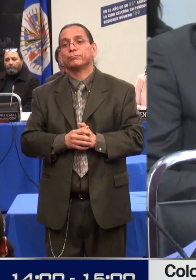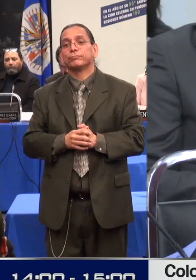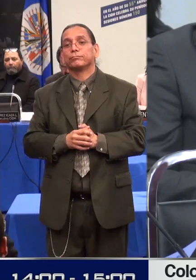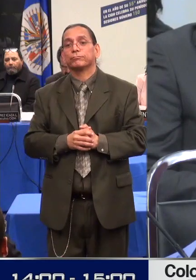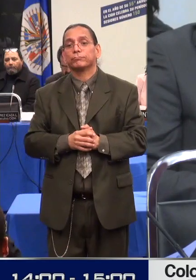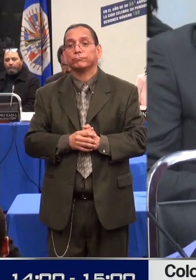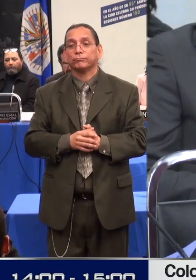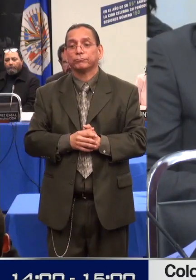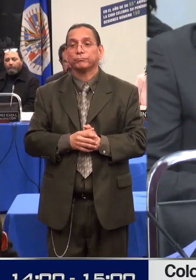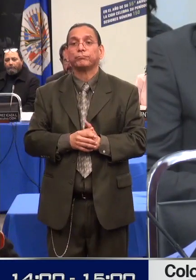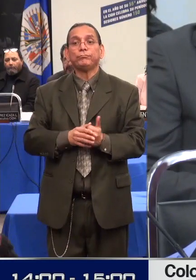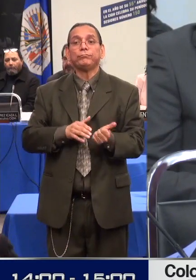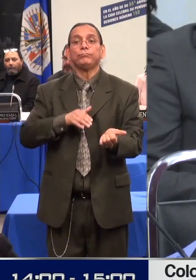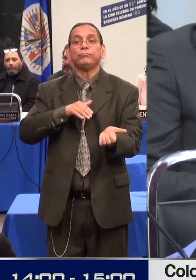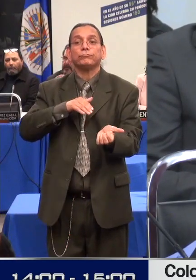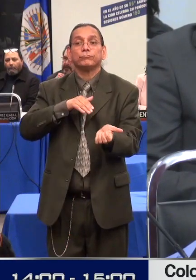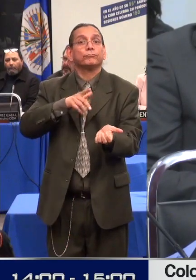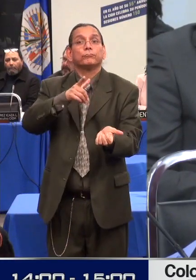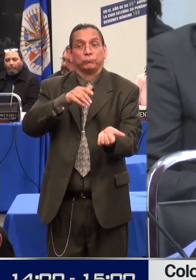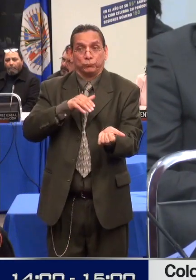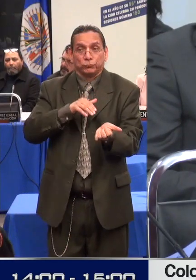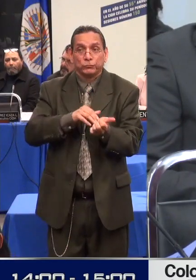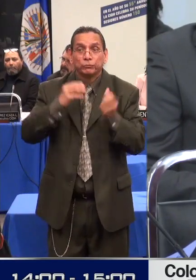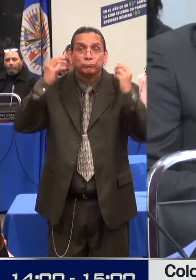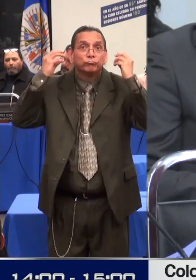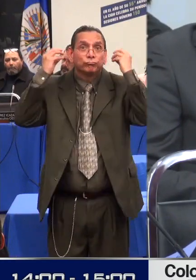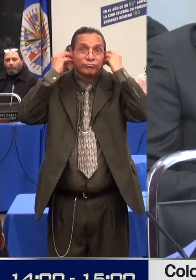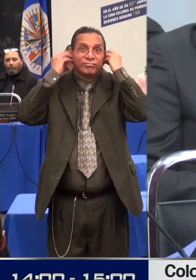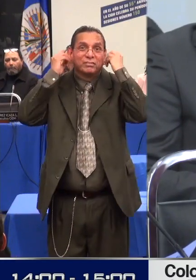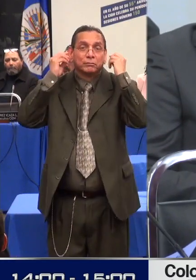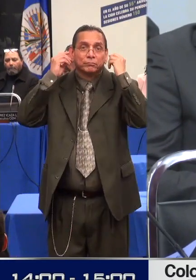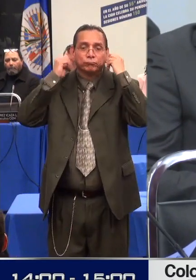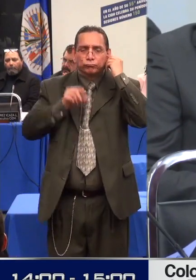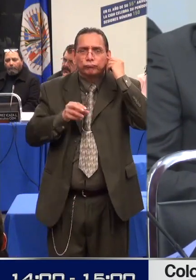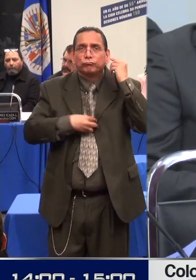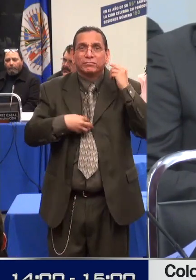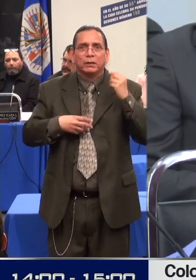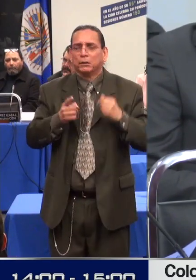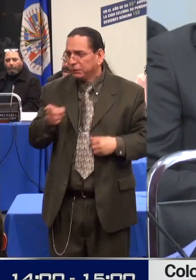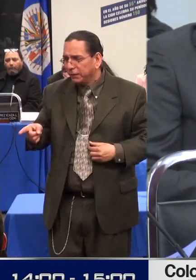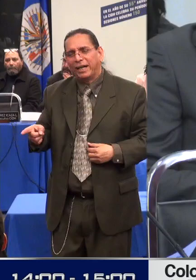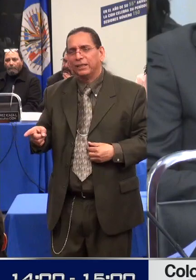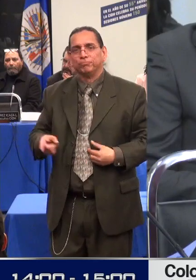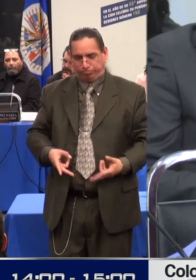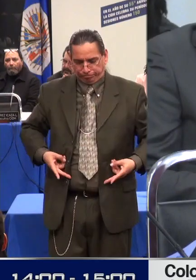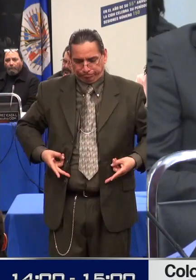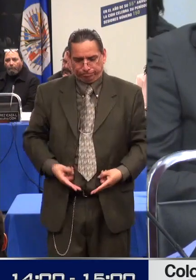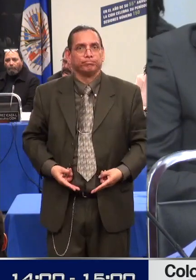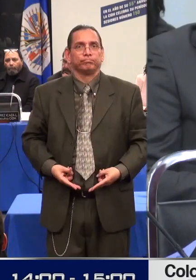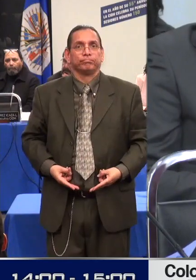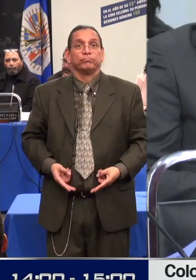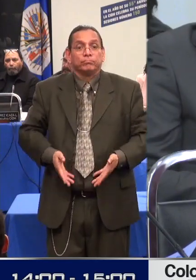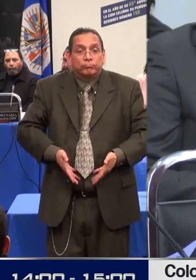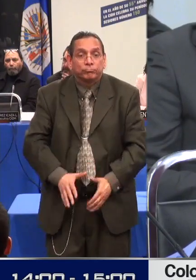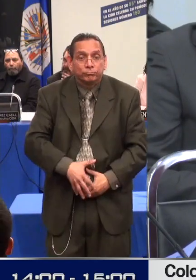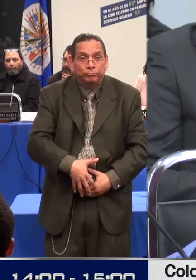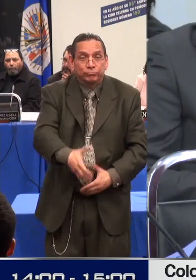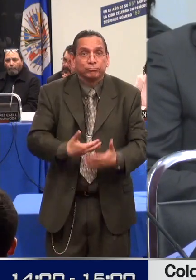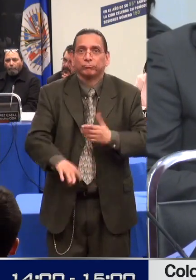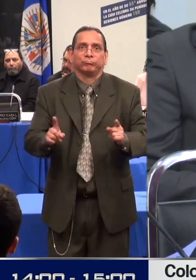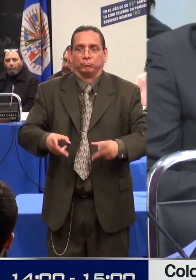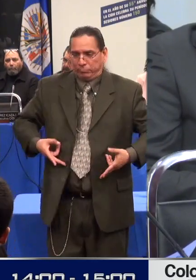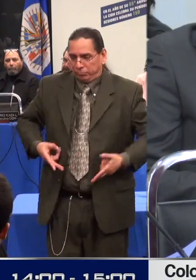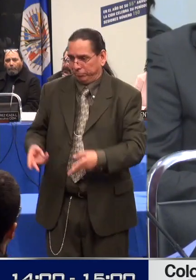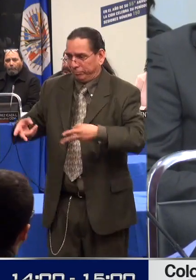capacidad en Colombia estipula la sustracción total de la capacidad jurídica de las personas con discapacidad mental que clasifica en